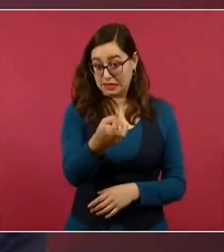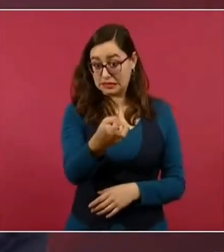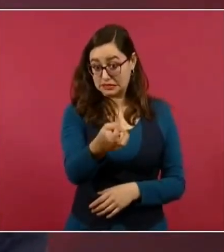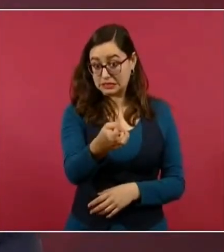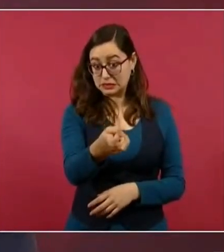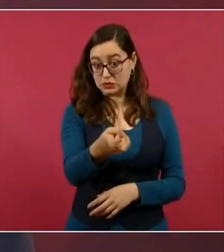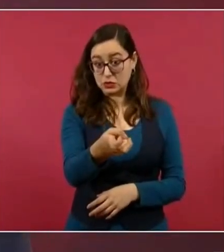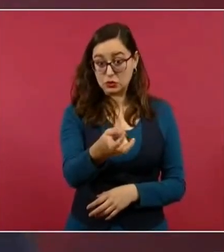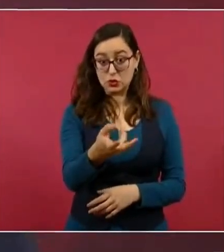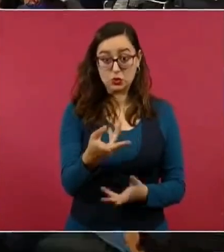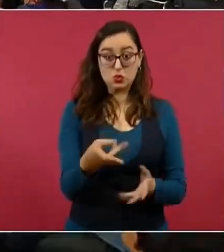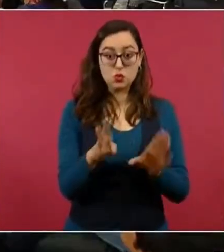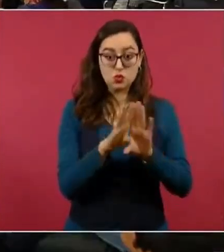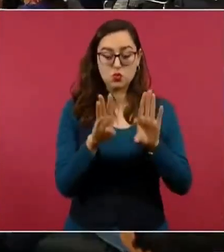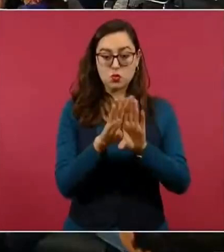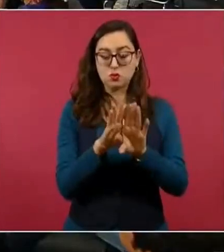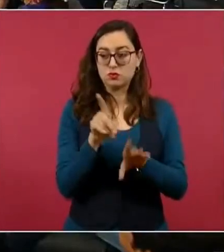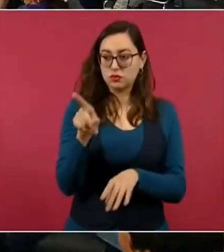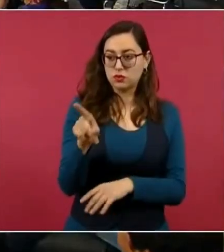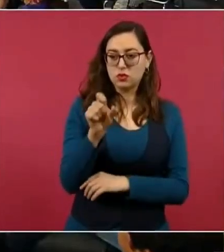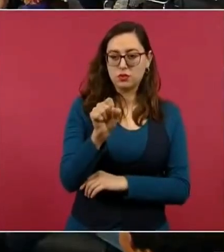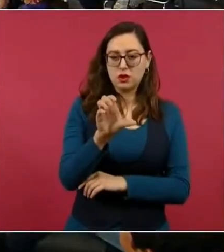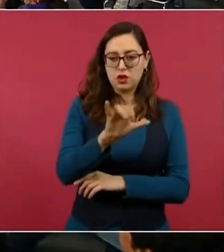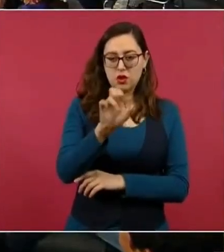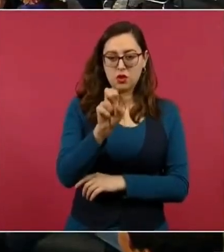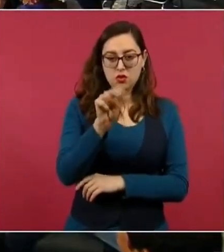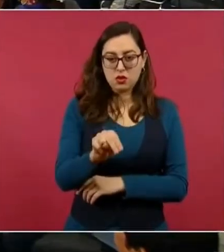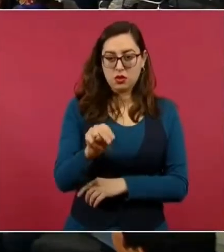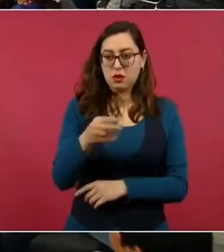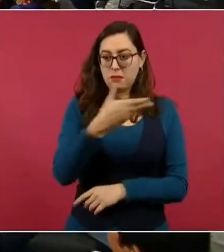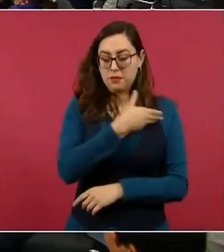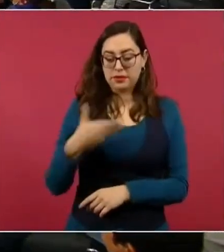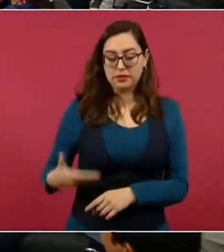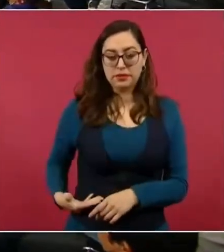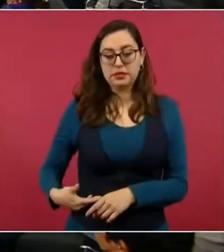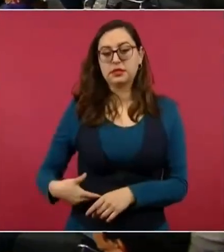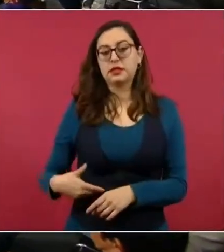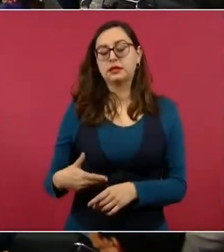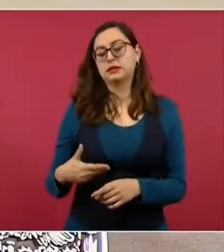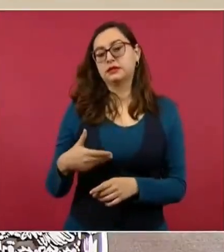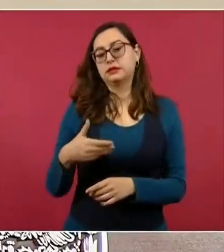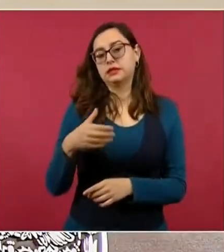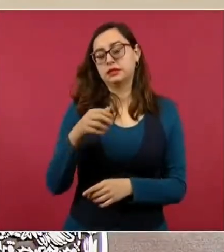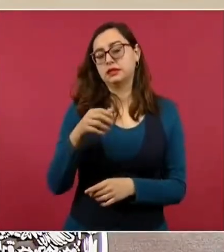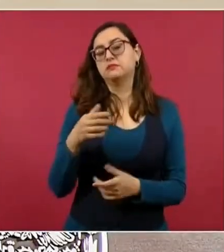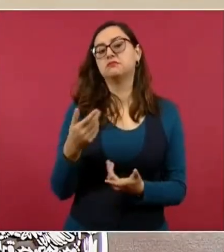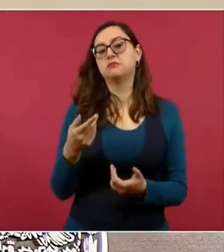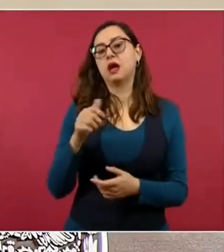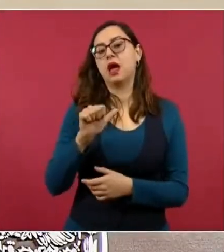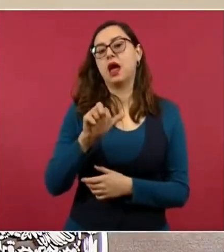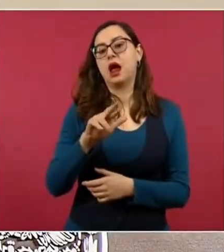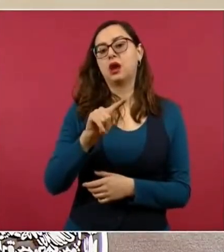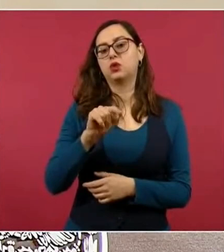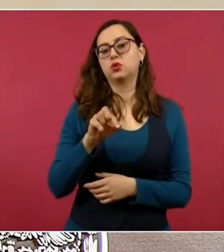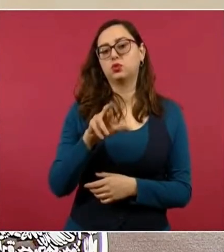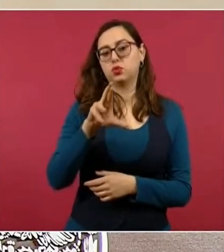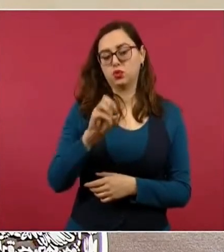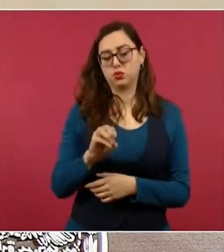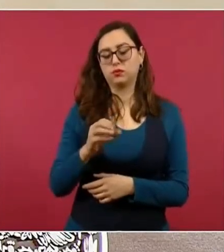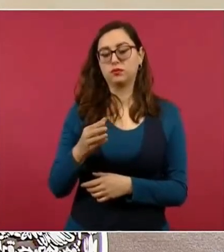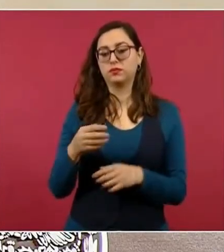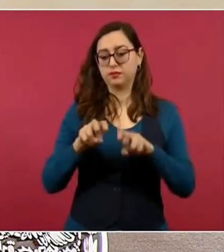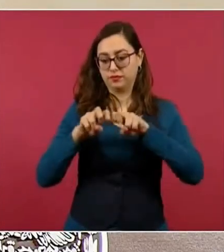criterio, el voto del ministro Saldívar, que recordarán la última vez que la Suprema Corte de Justicia